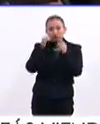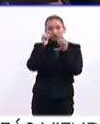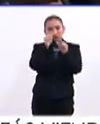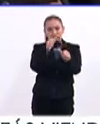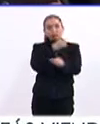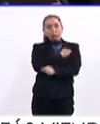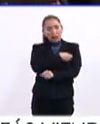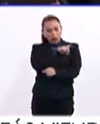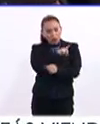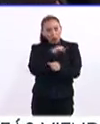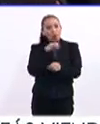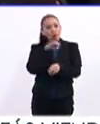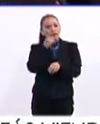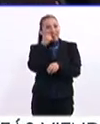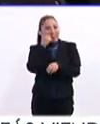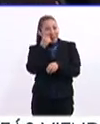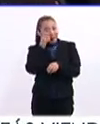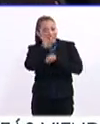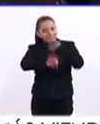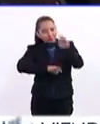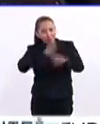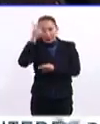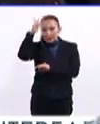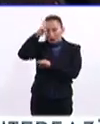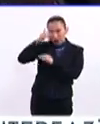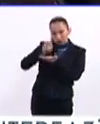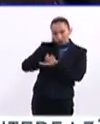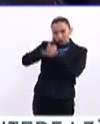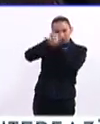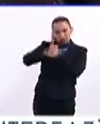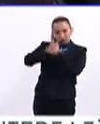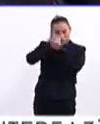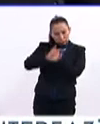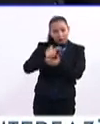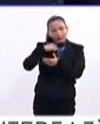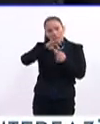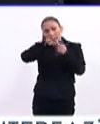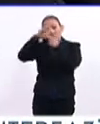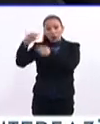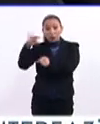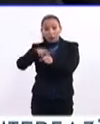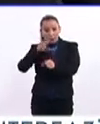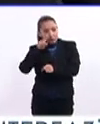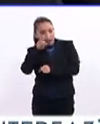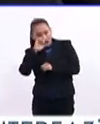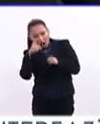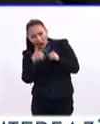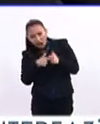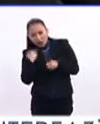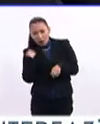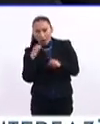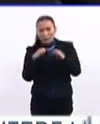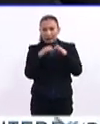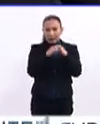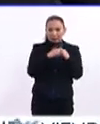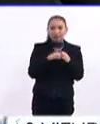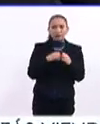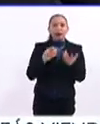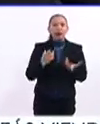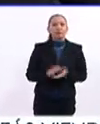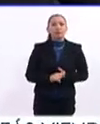atención médica, atención dental, atención psicológica a veces. Los llevamos al hospital si tienen alguna emergencia.